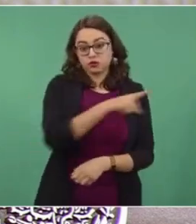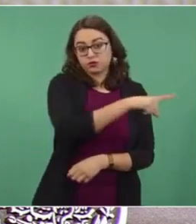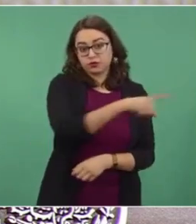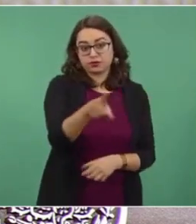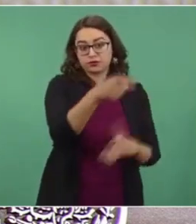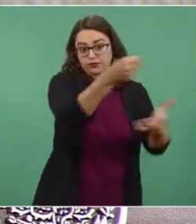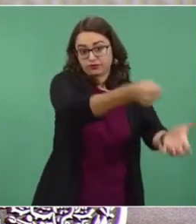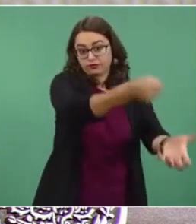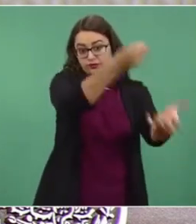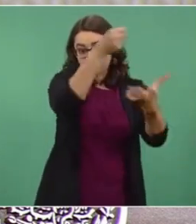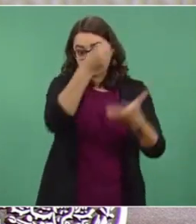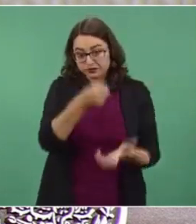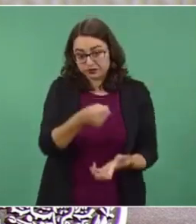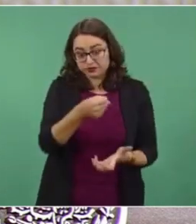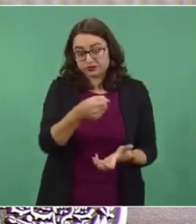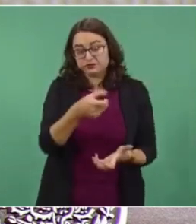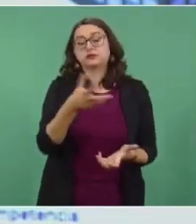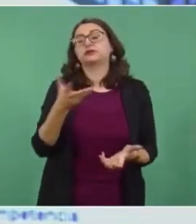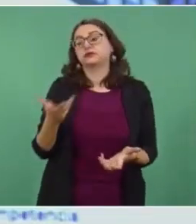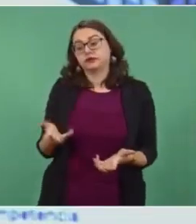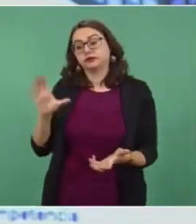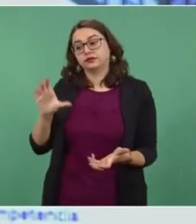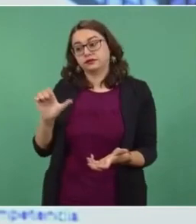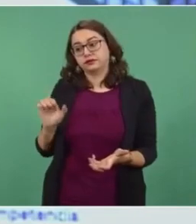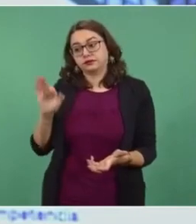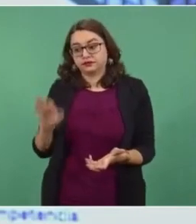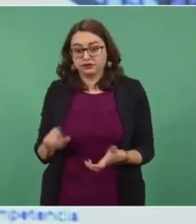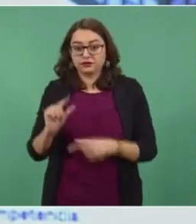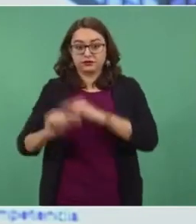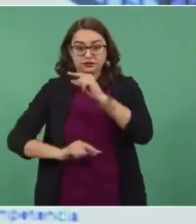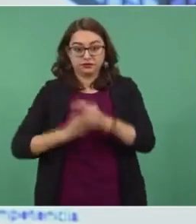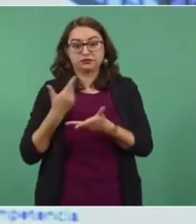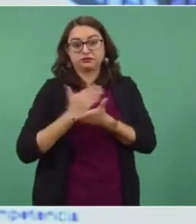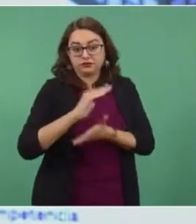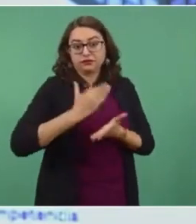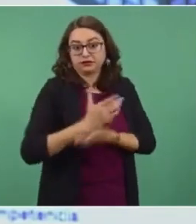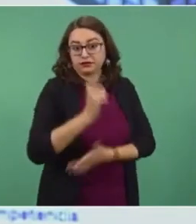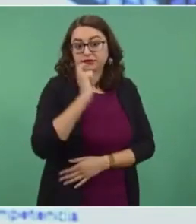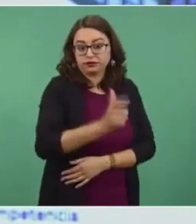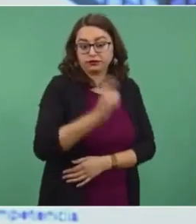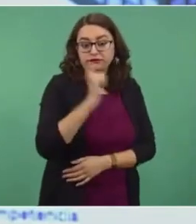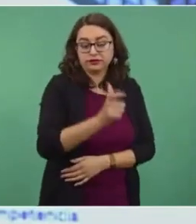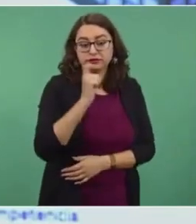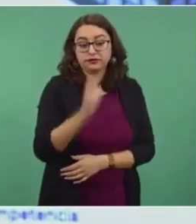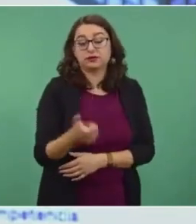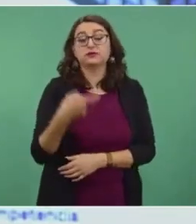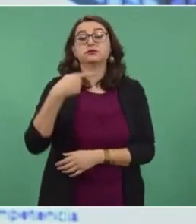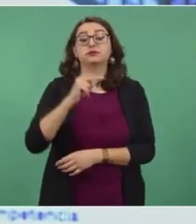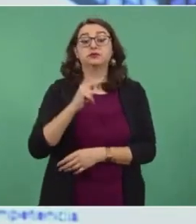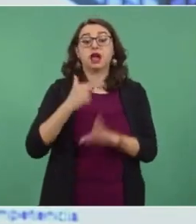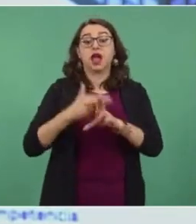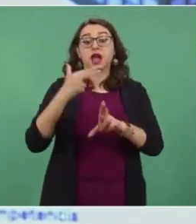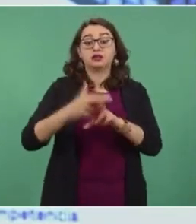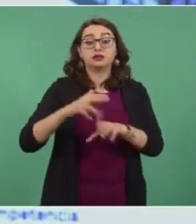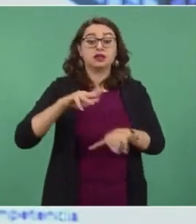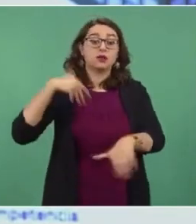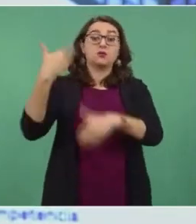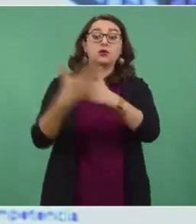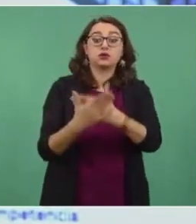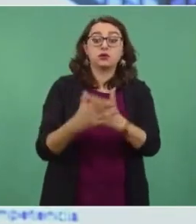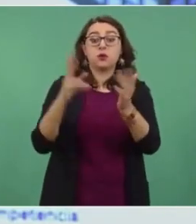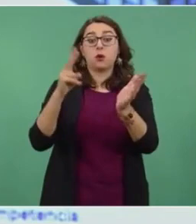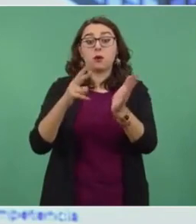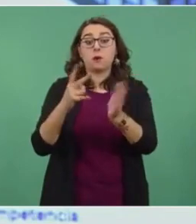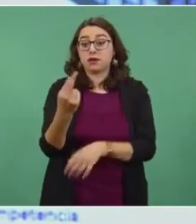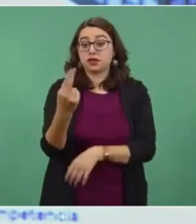realizada por estos privados. Pero al final, después de los 25 años, la central